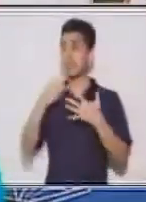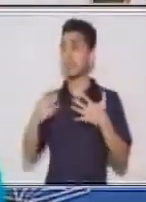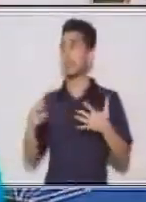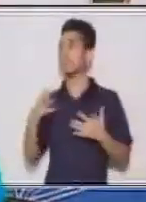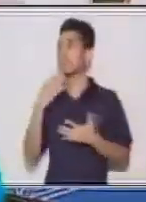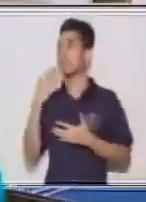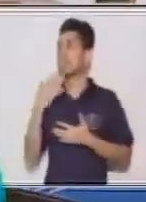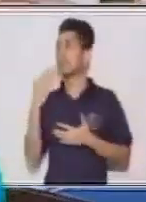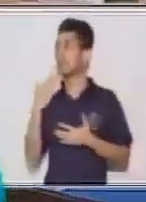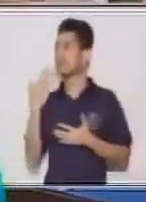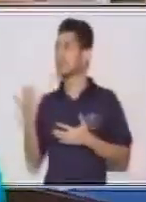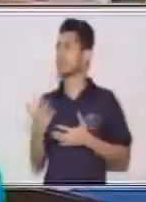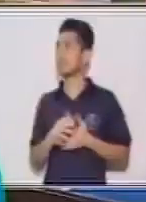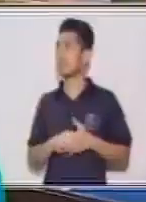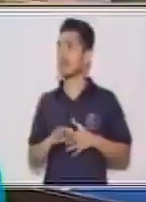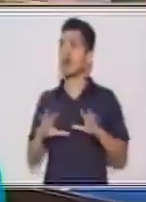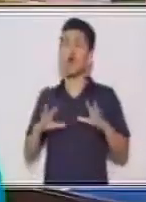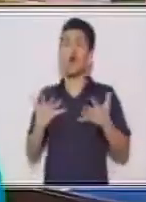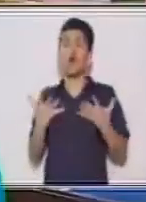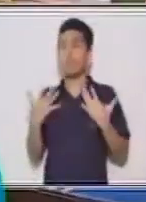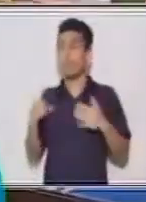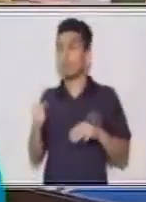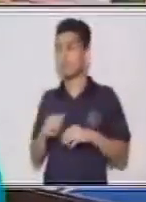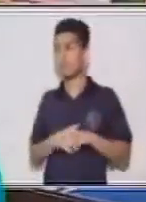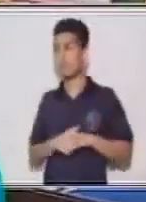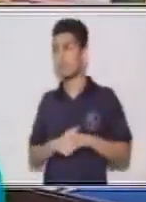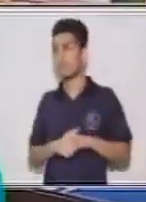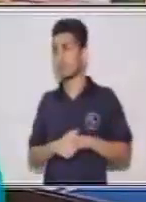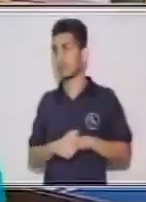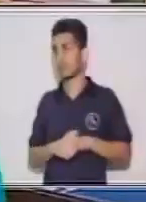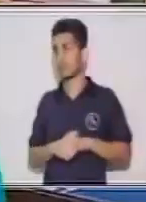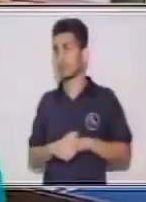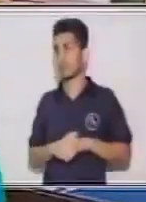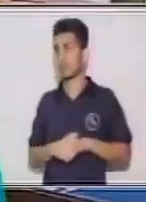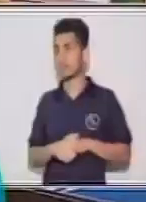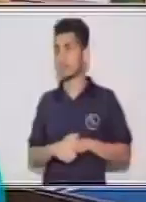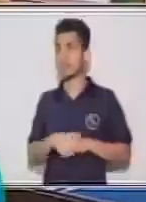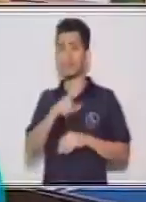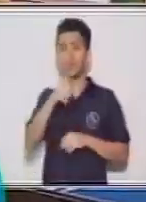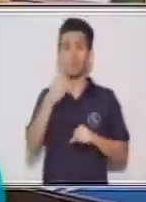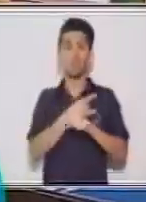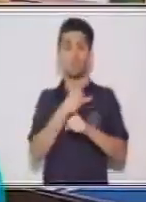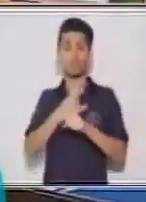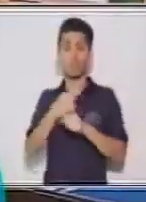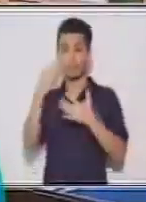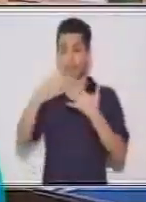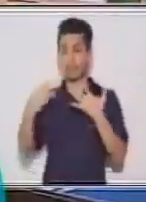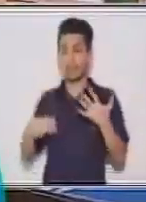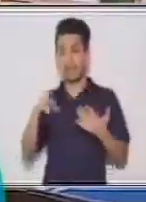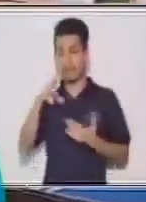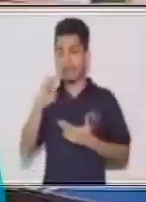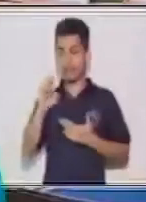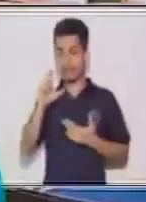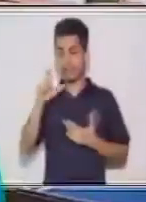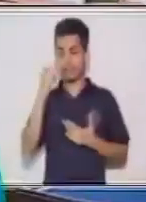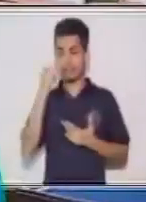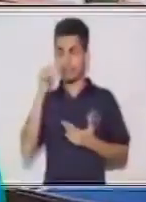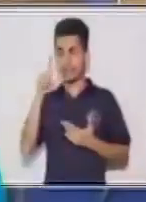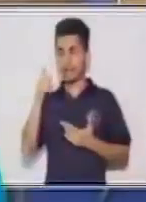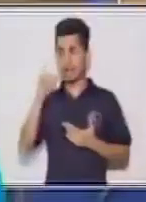sencillo. Entonces, ¿qué es lo único que tienes que hacer? El poder utilizar material de reciclaje que tengas en casa y entonces